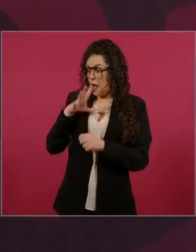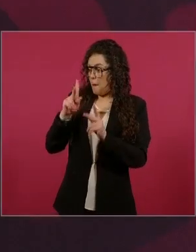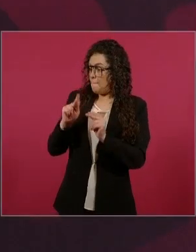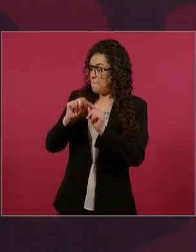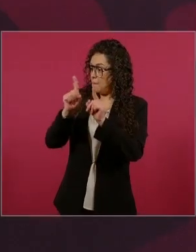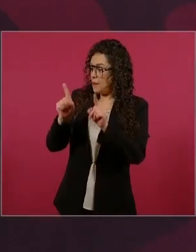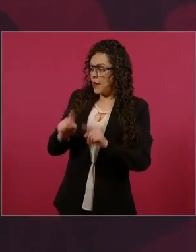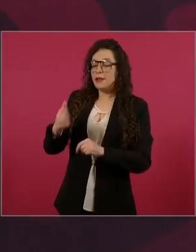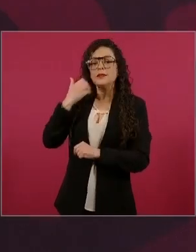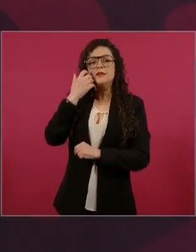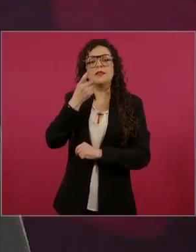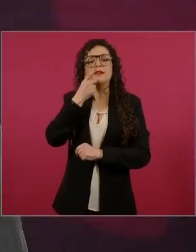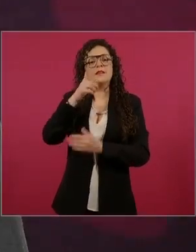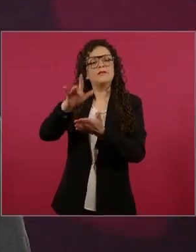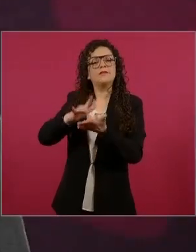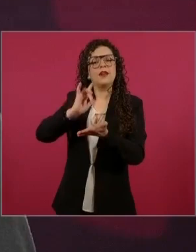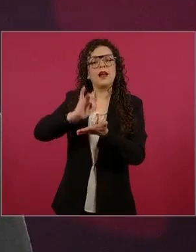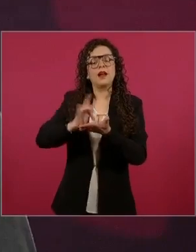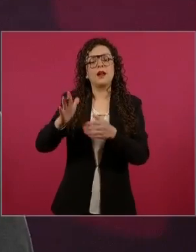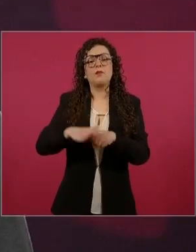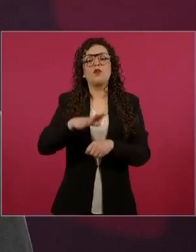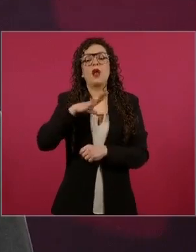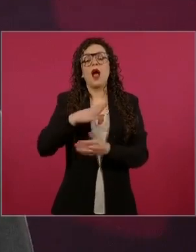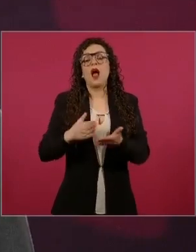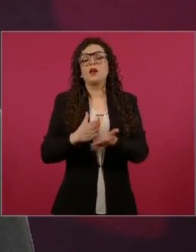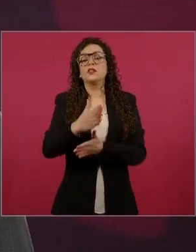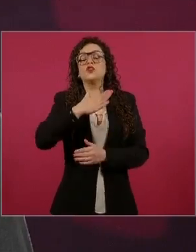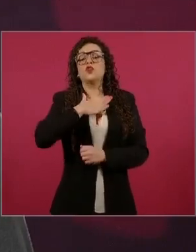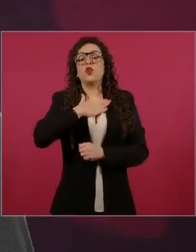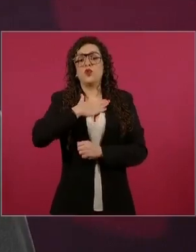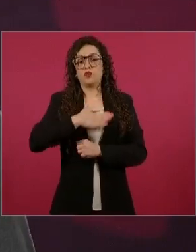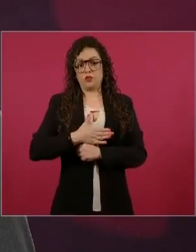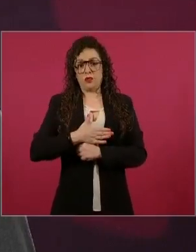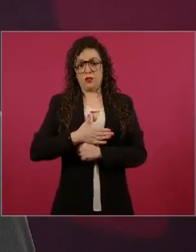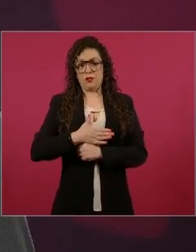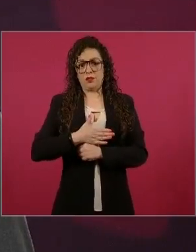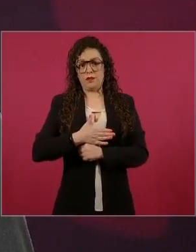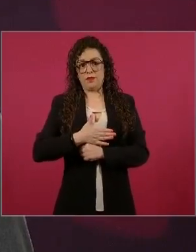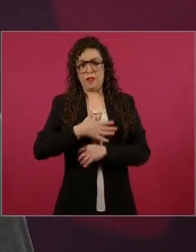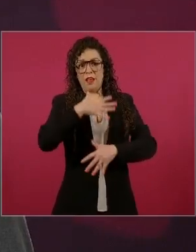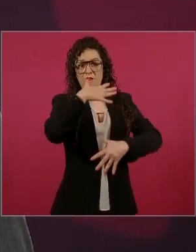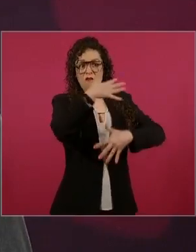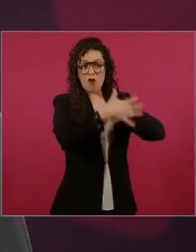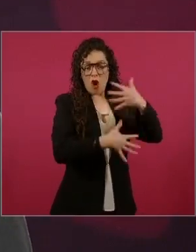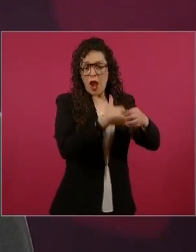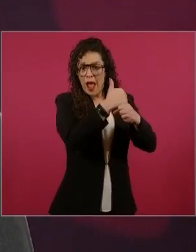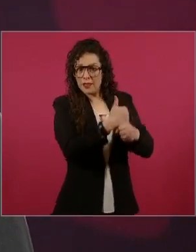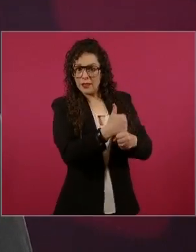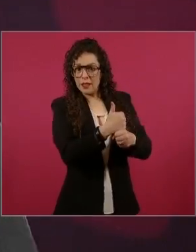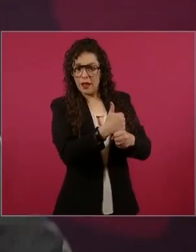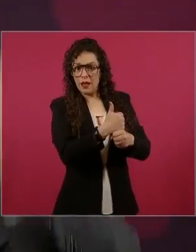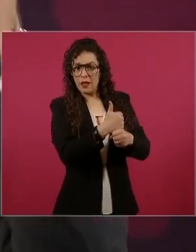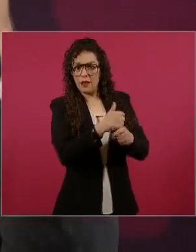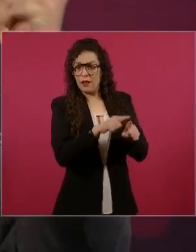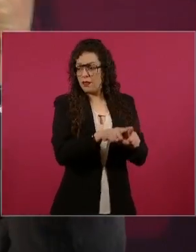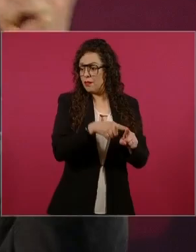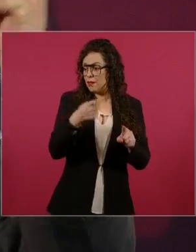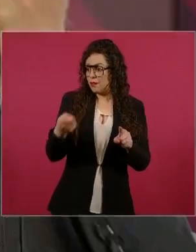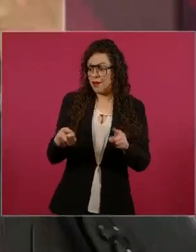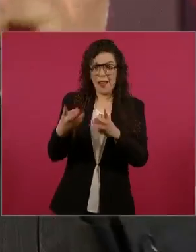No se puede enfrentar la violencia, no es asunto de